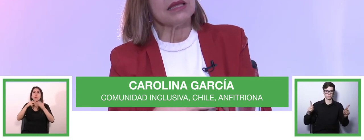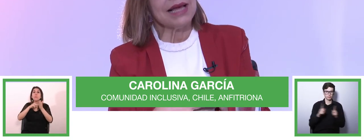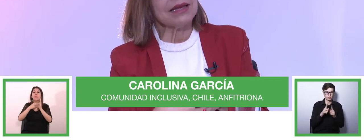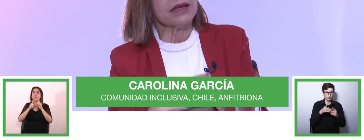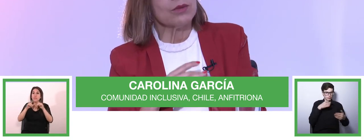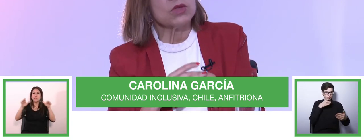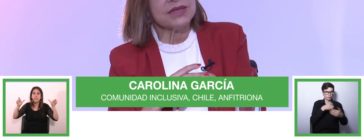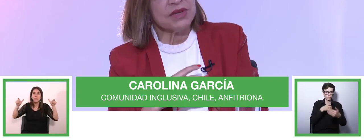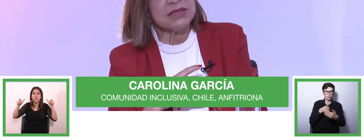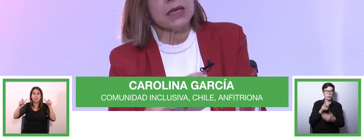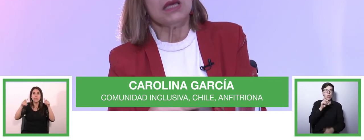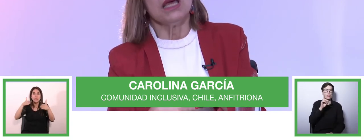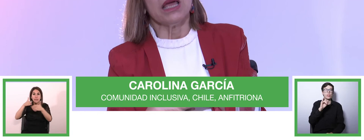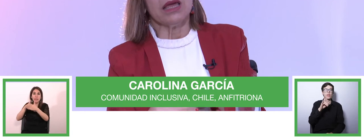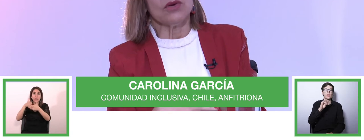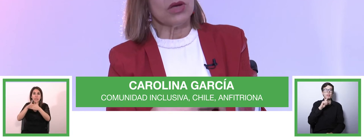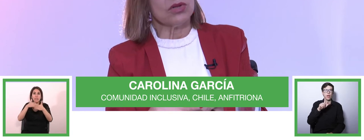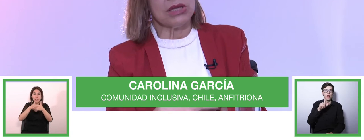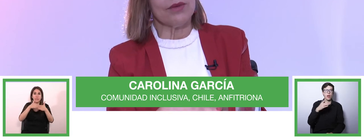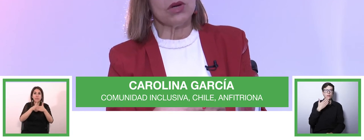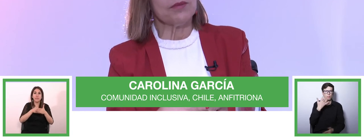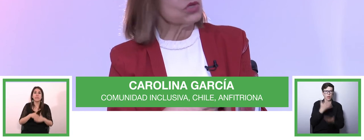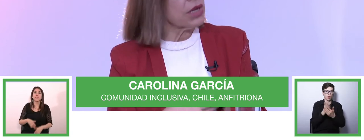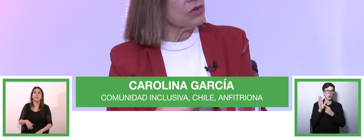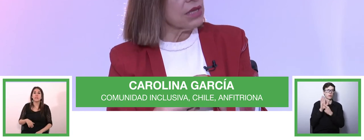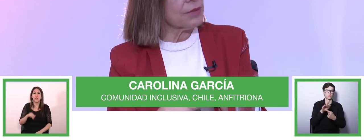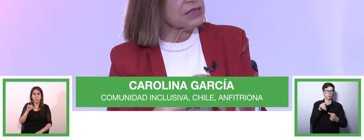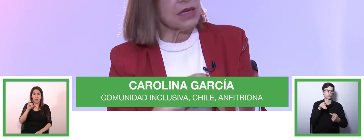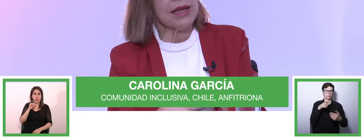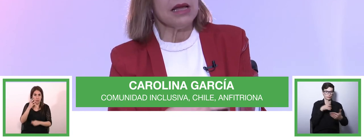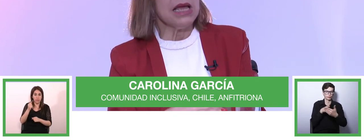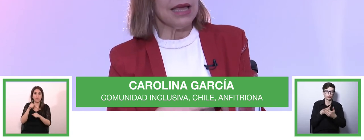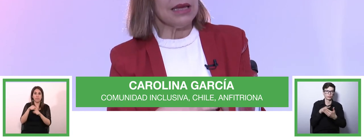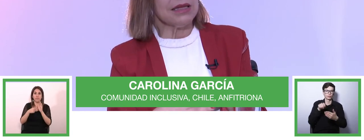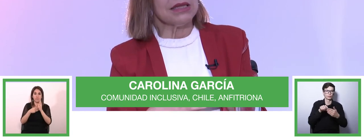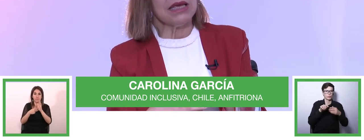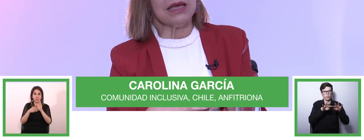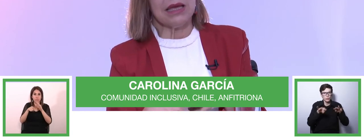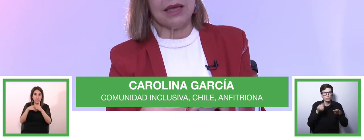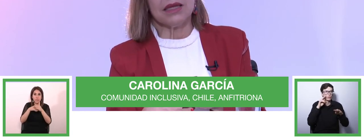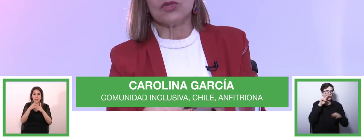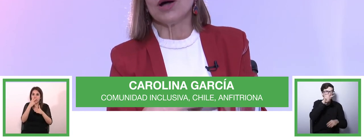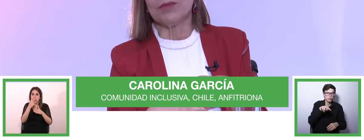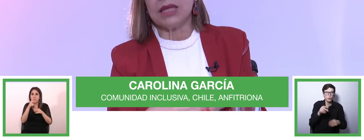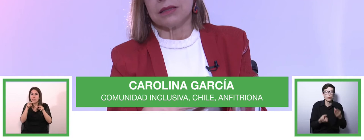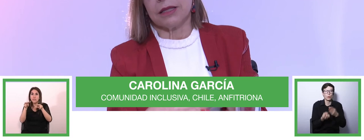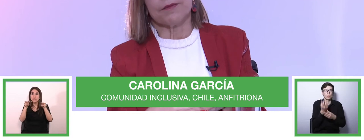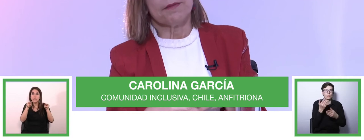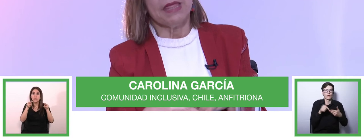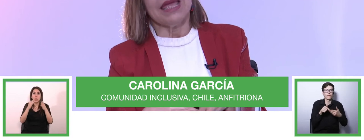digitales que muchas veces nos encontramos las personas con discapacidad en este en estos